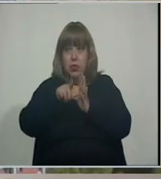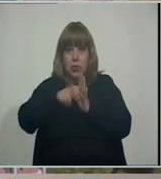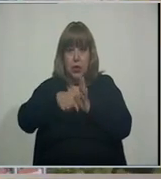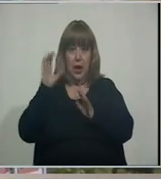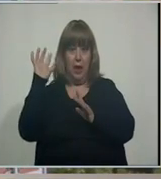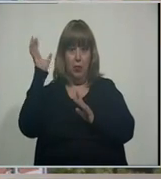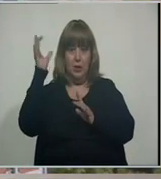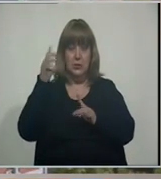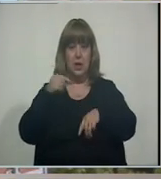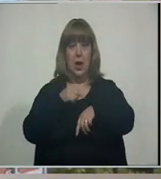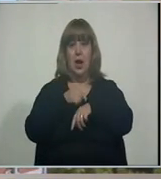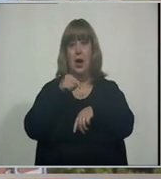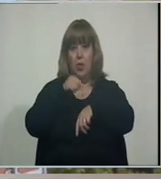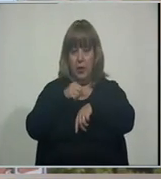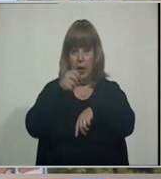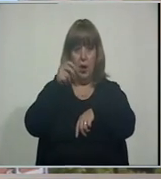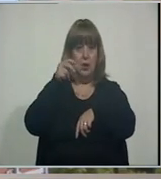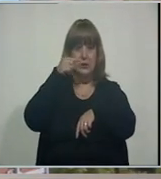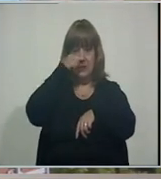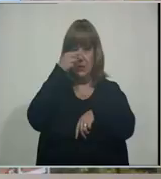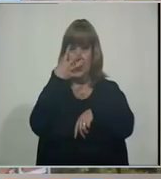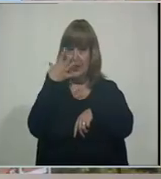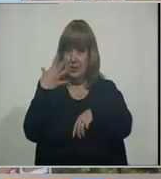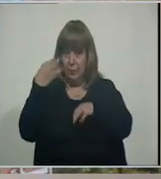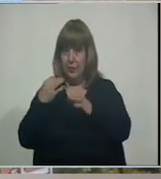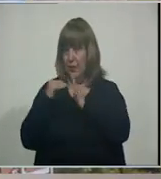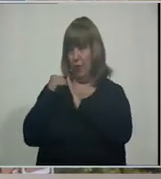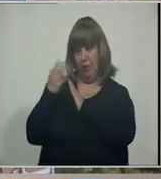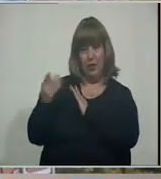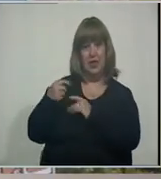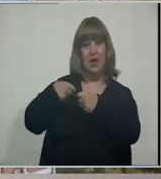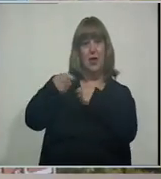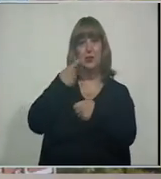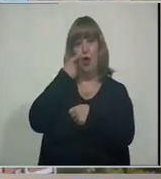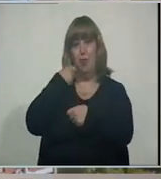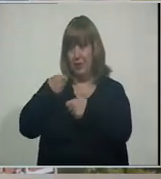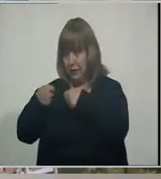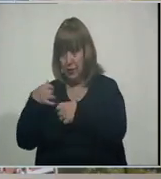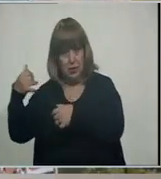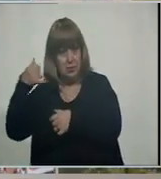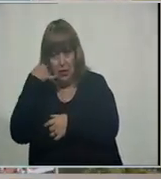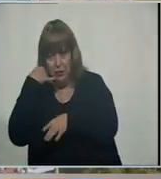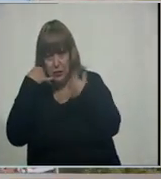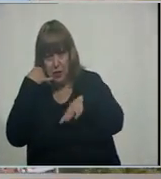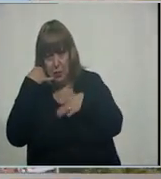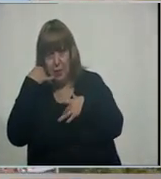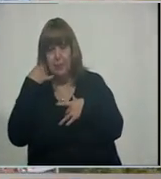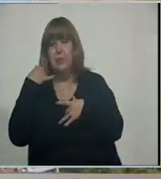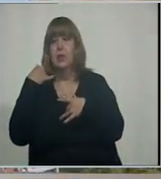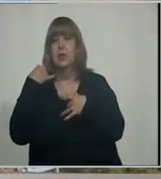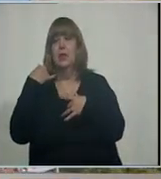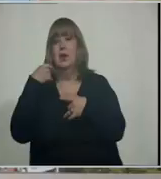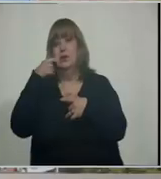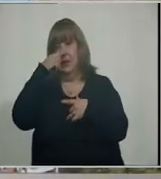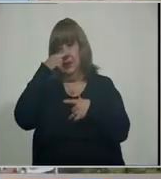Ocho menos cuartos Un señor de acá del negocio Que está aquí enfrente Nos avisó que A las ocho menos cuartos Llamó una